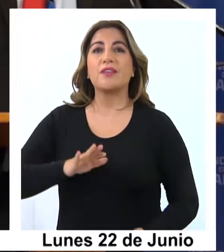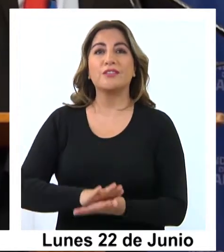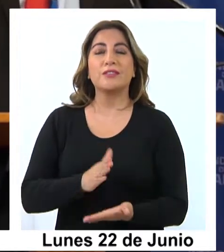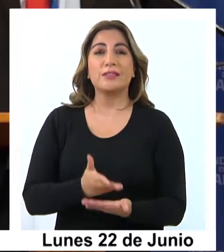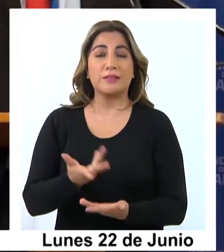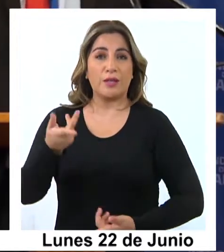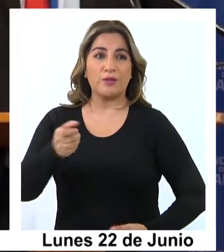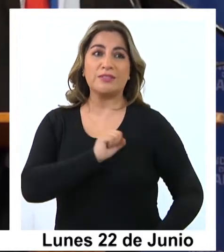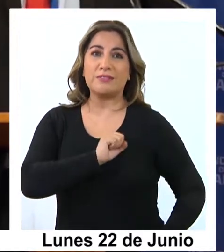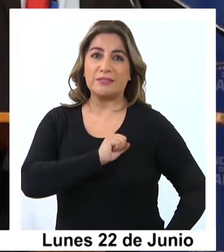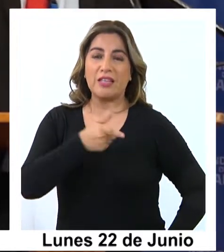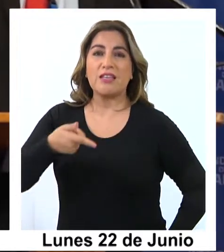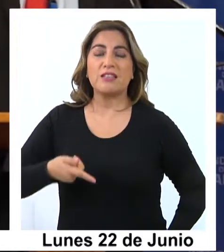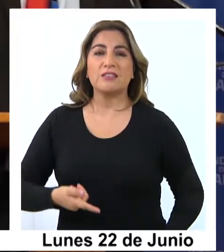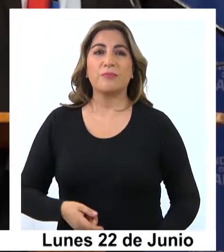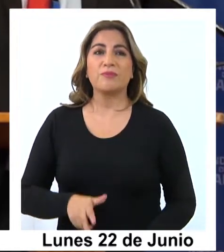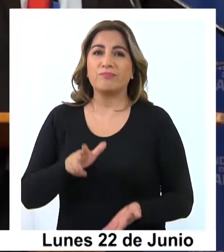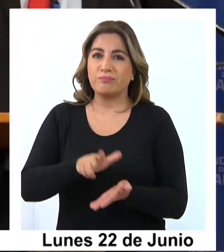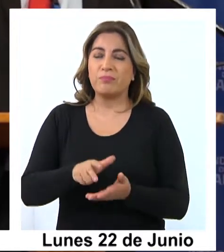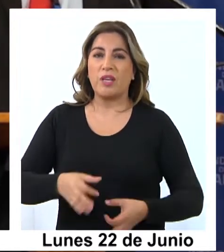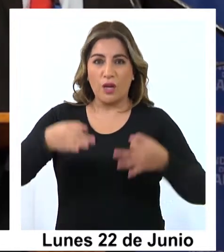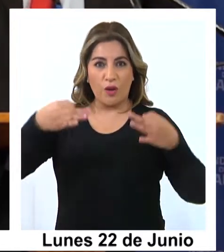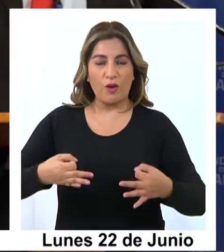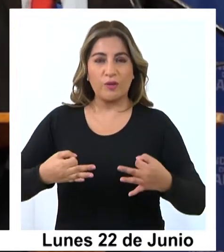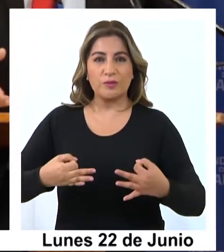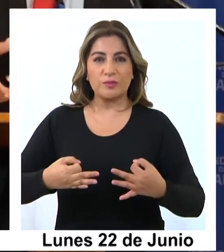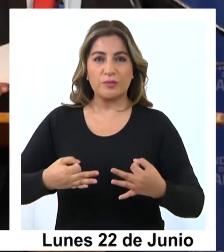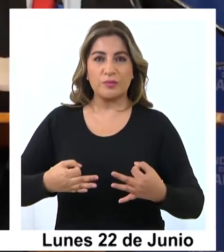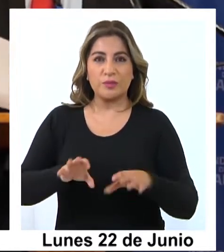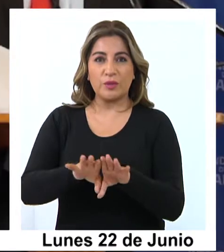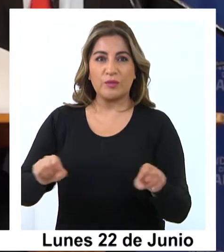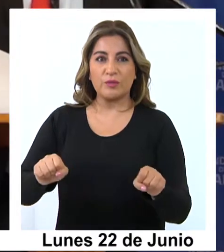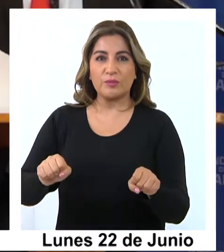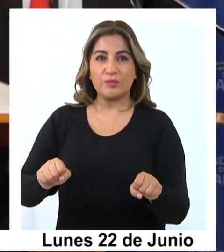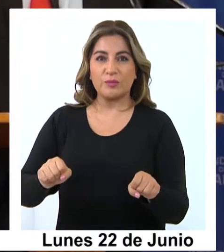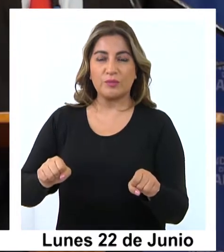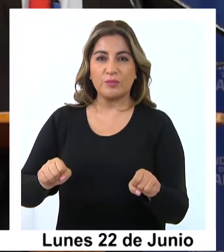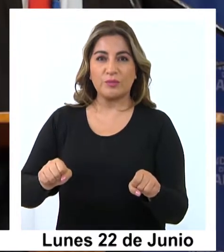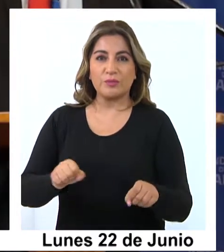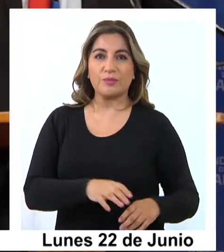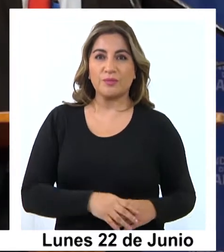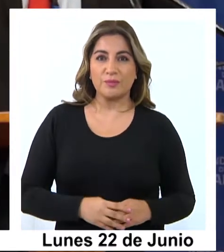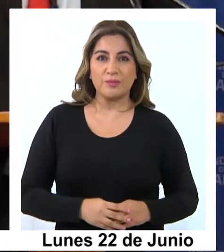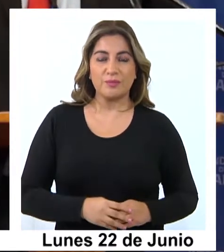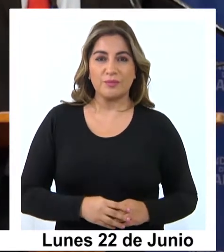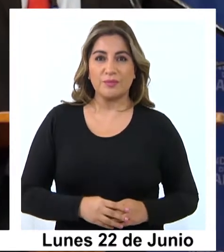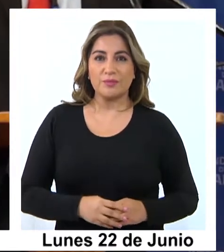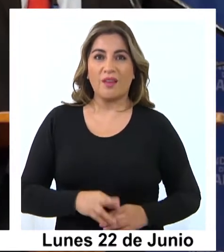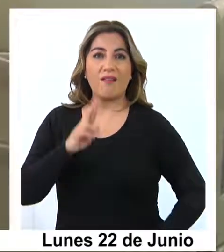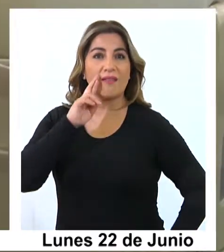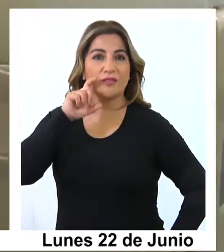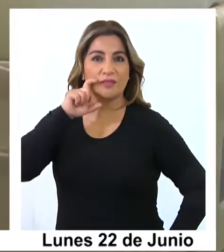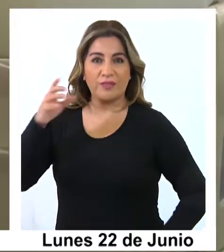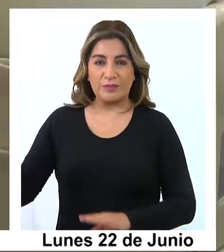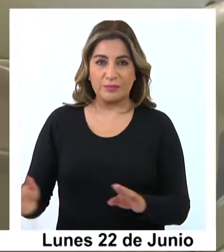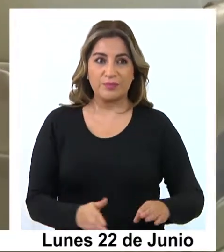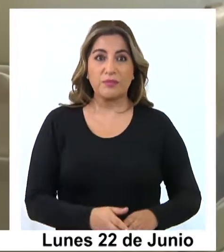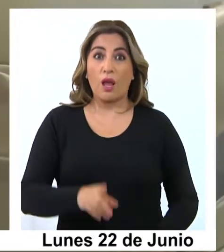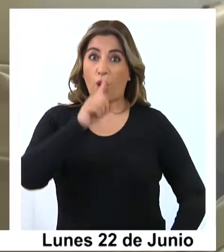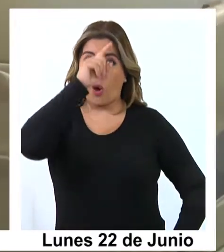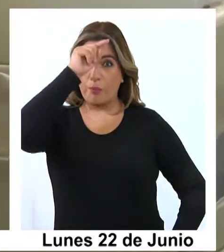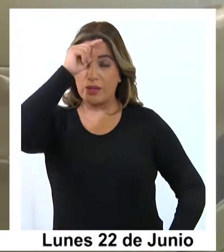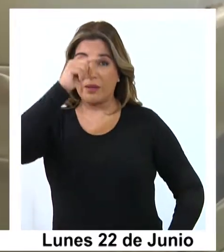de Salud, el cual es corroborado a través del registro civil. En